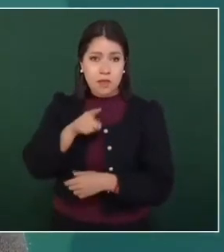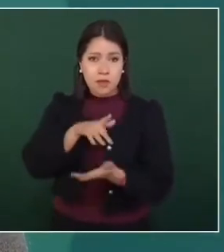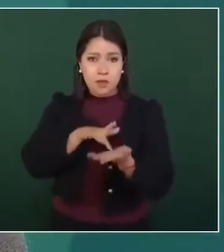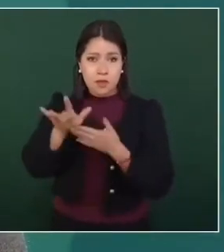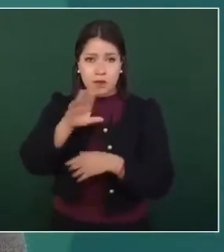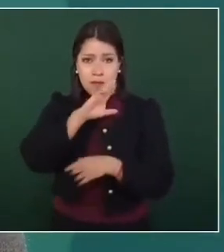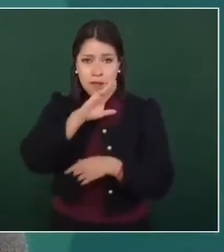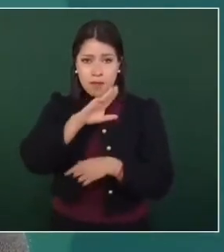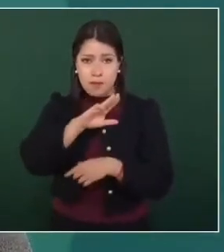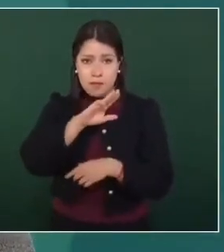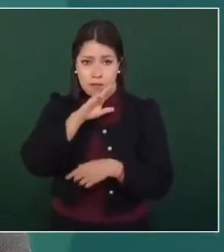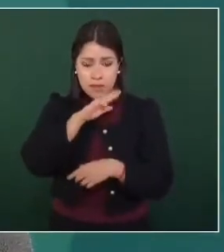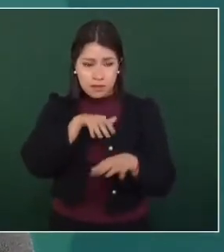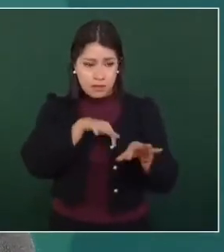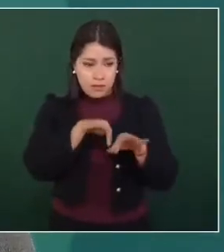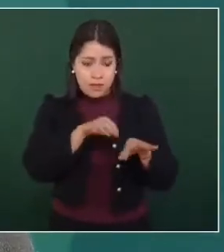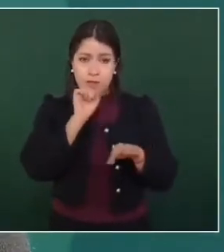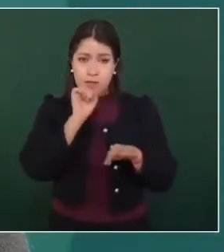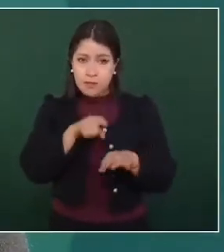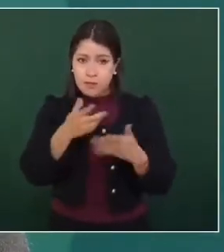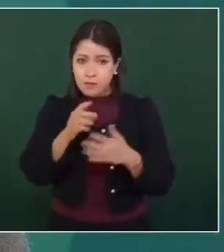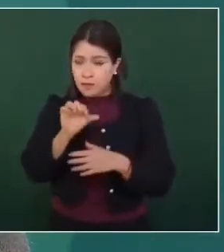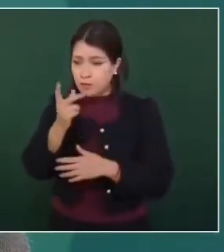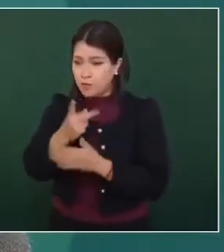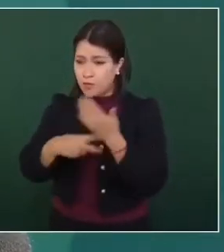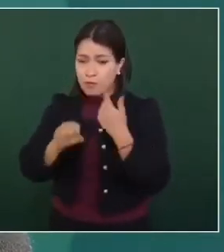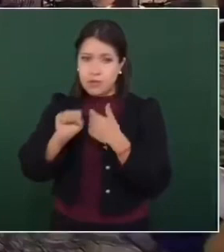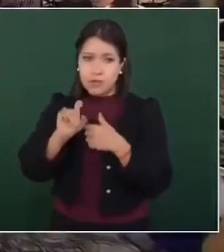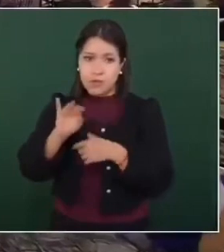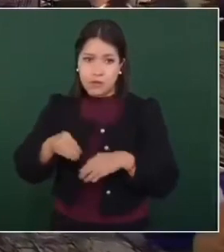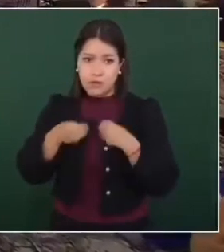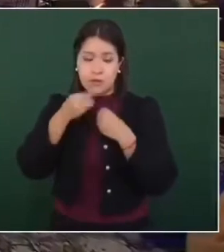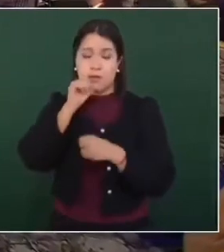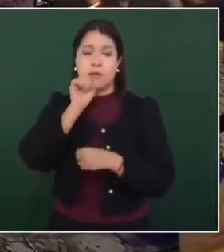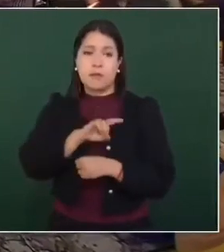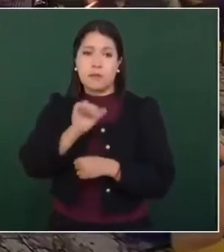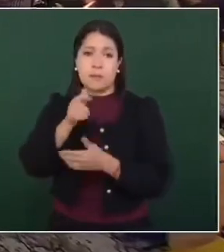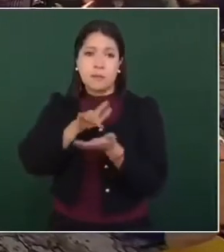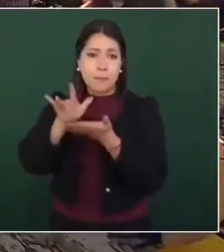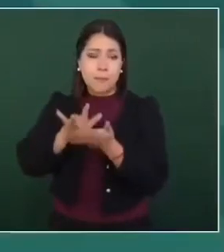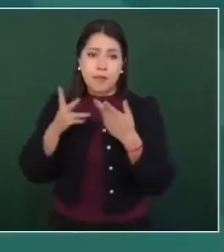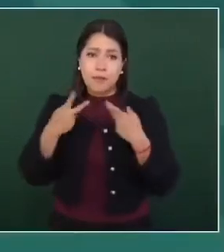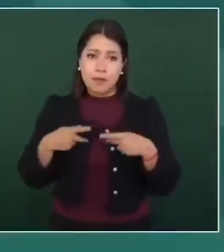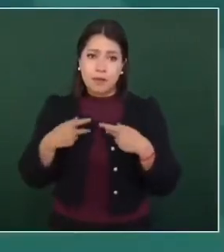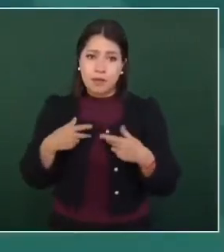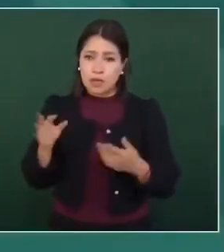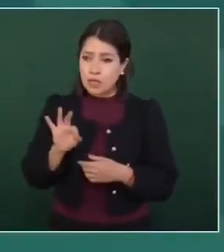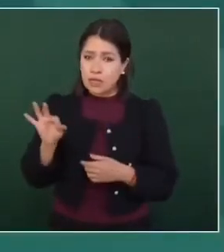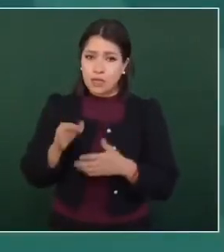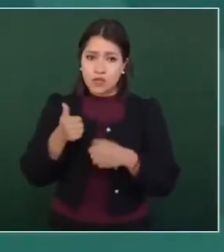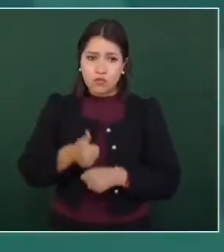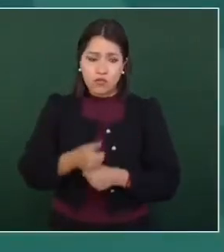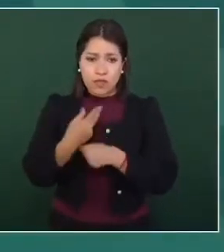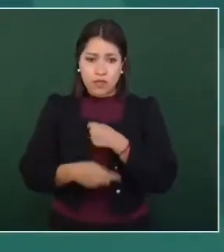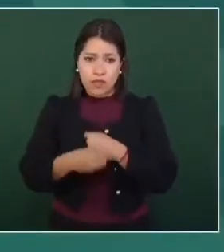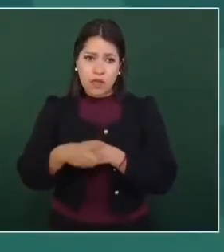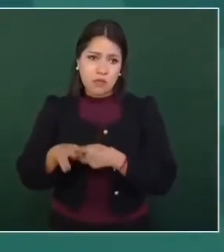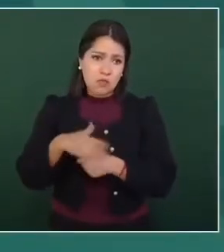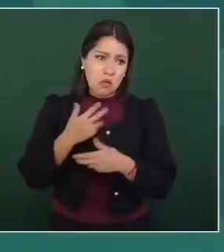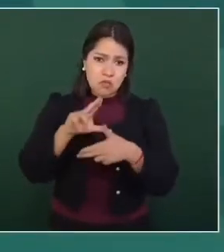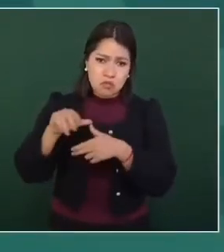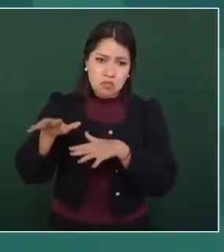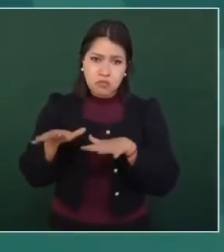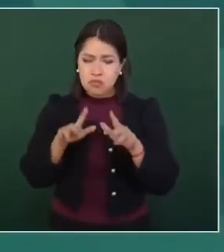a madres trabajadoras, el programa Sembrando Vida y el apoyo para los afectados por fenómenos sociales o naturales,